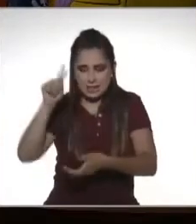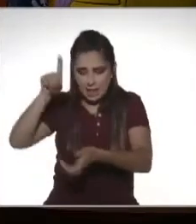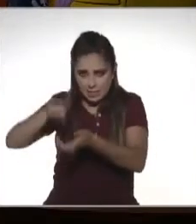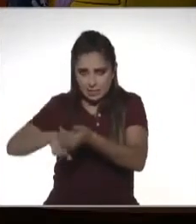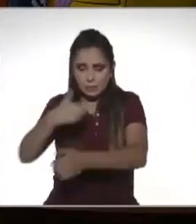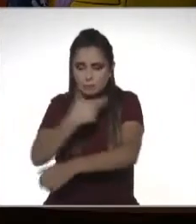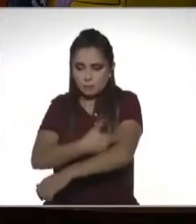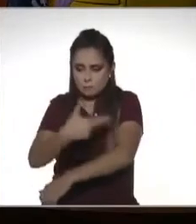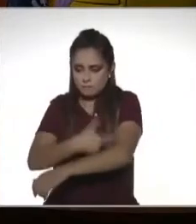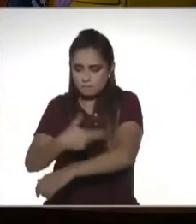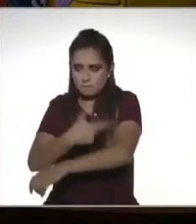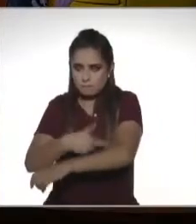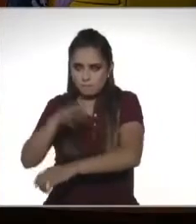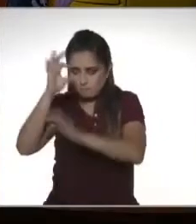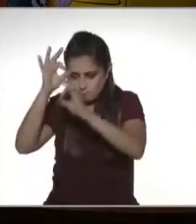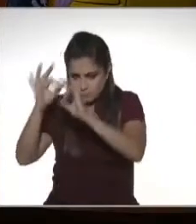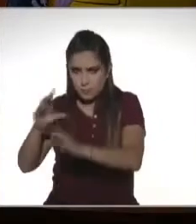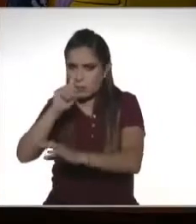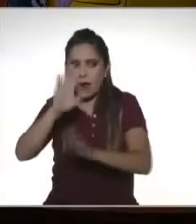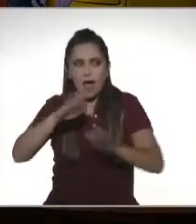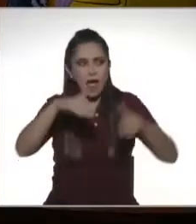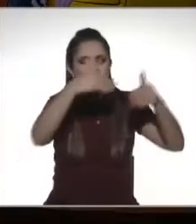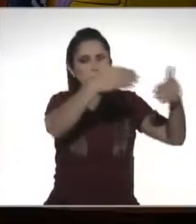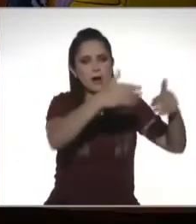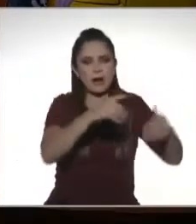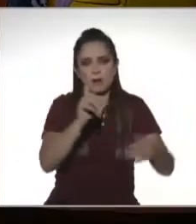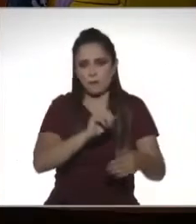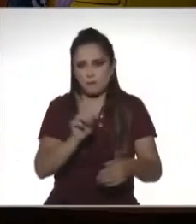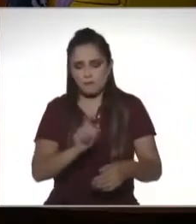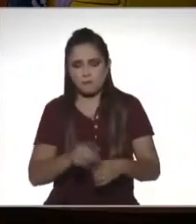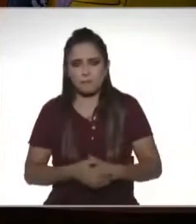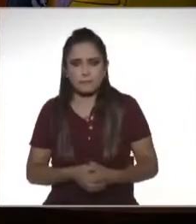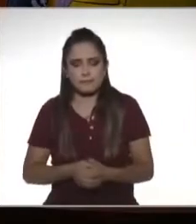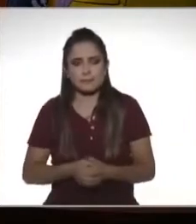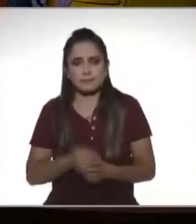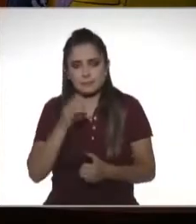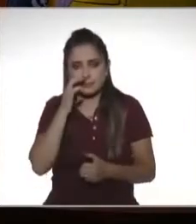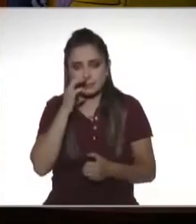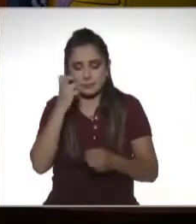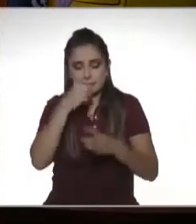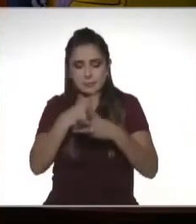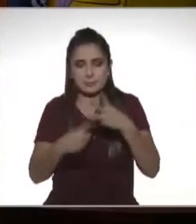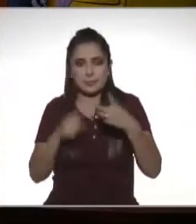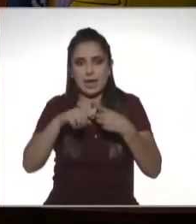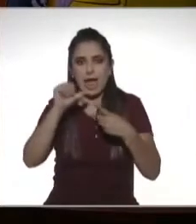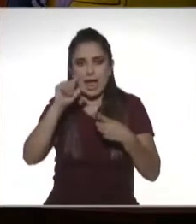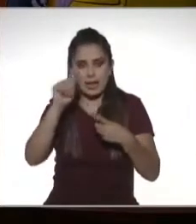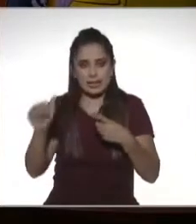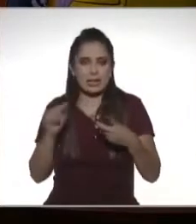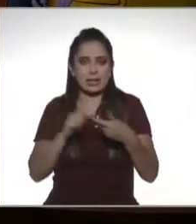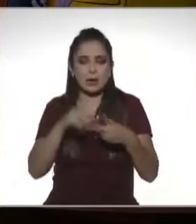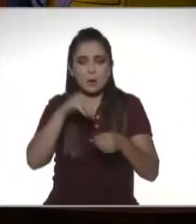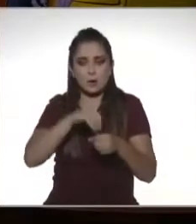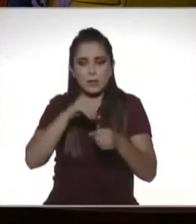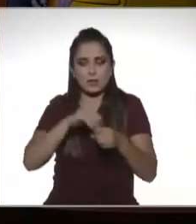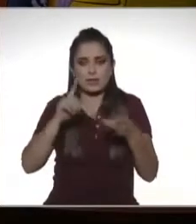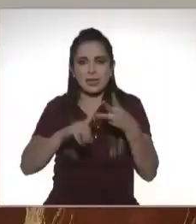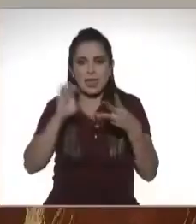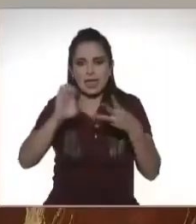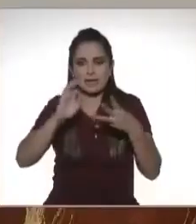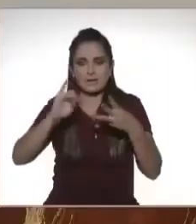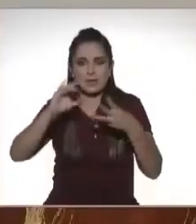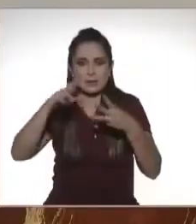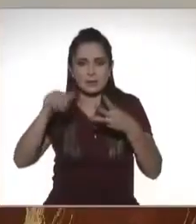visita a las instalaciones y que se obtenga estos tres documentos, el alta, la firma electrónica y la contraseña. Entonces la